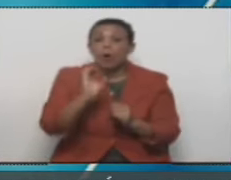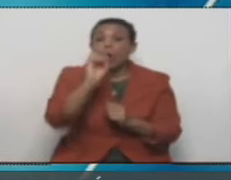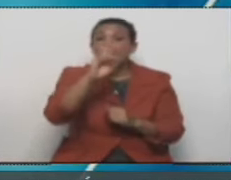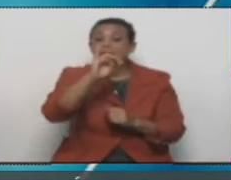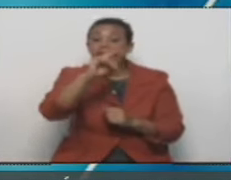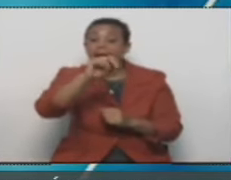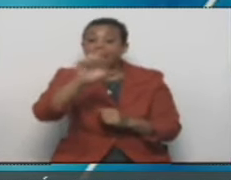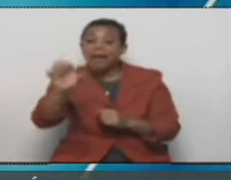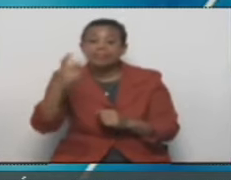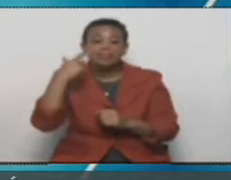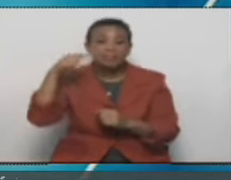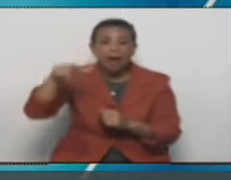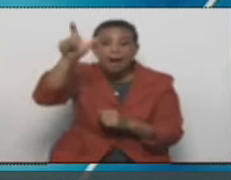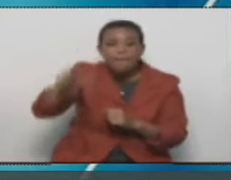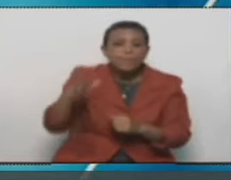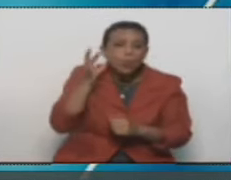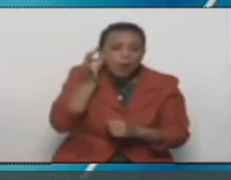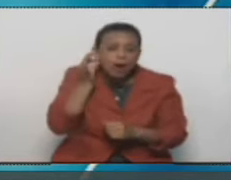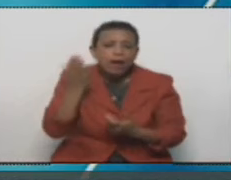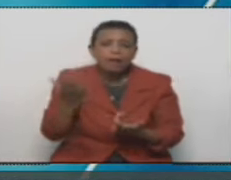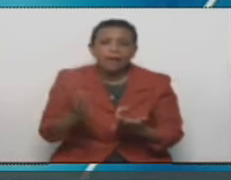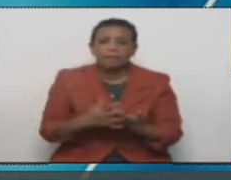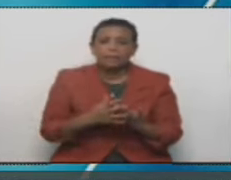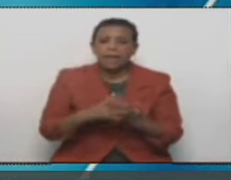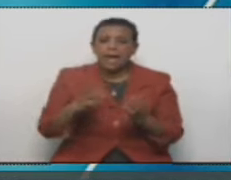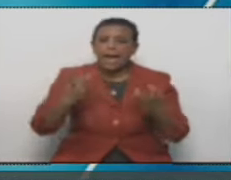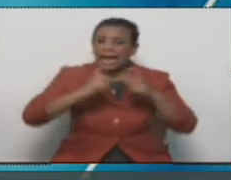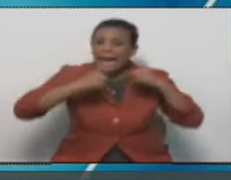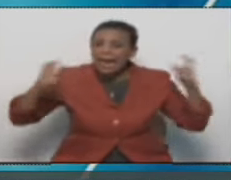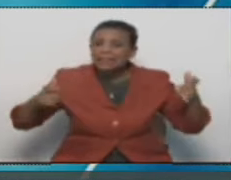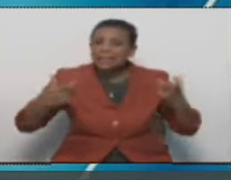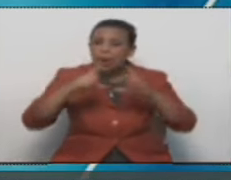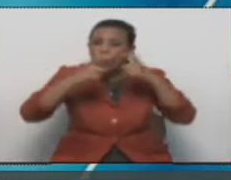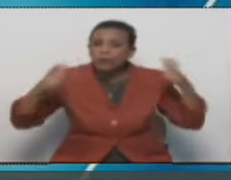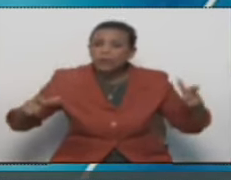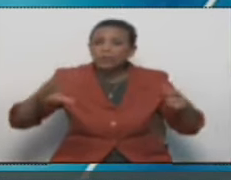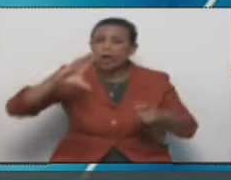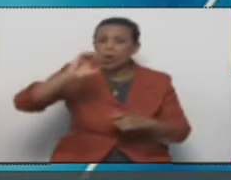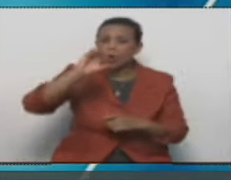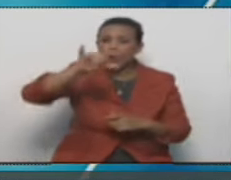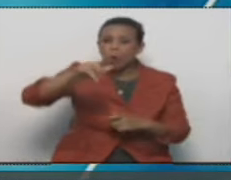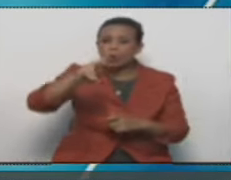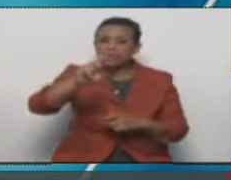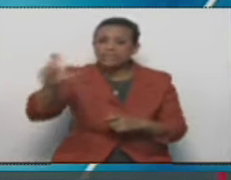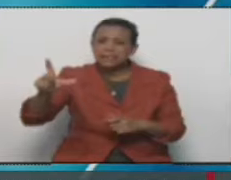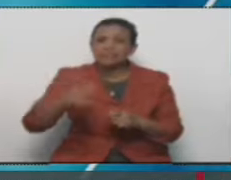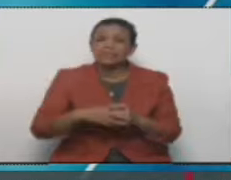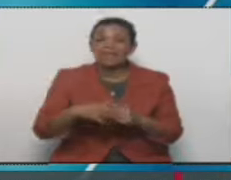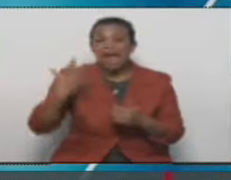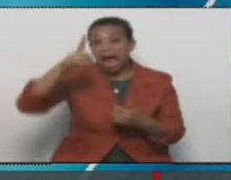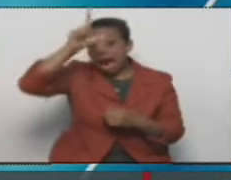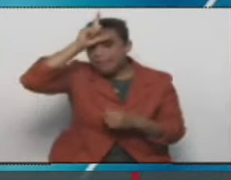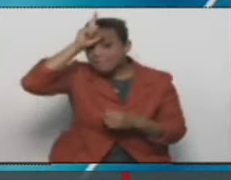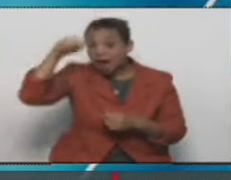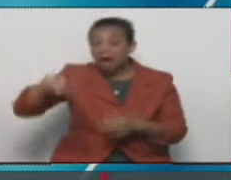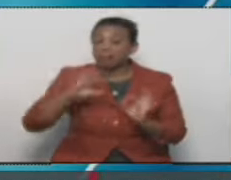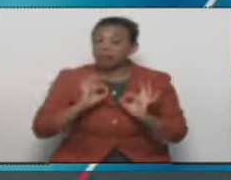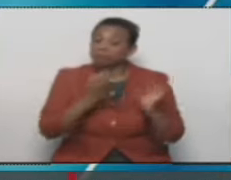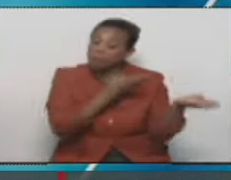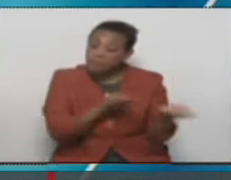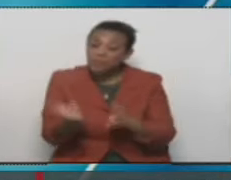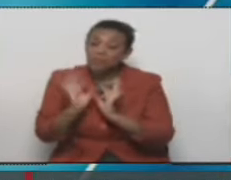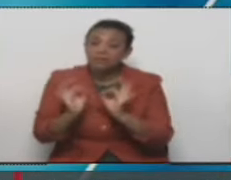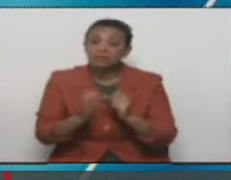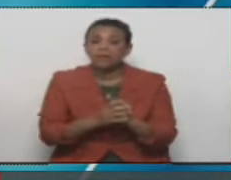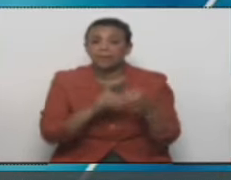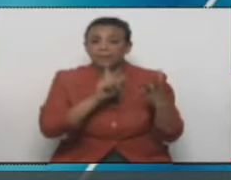Oriana María Castro, gerente de cuentas globales de Coyen Comunicaciones de Alemania. Bienvenidas.